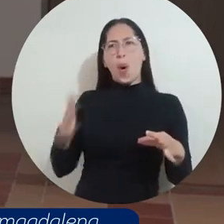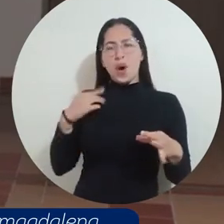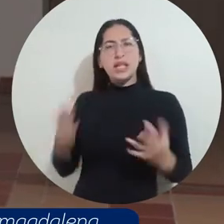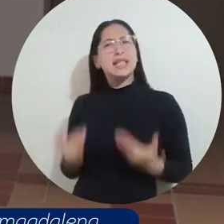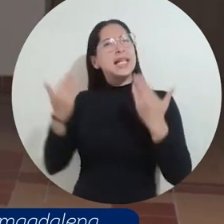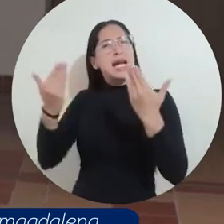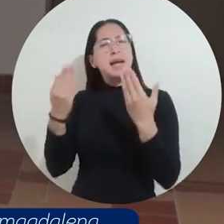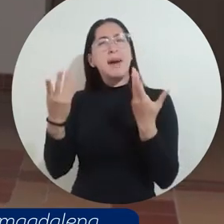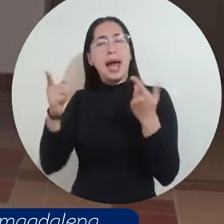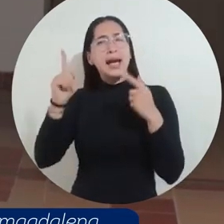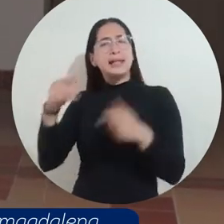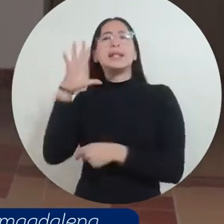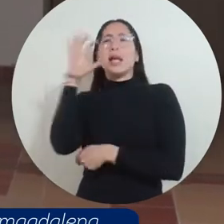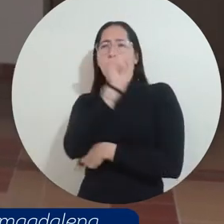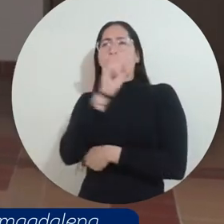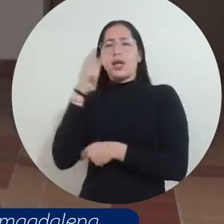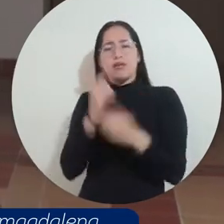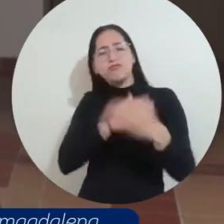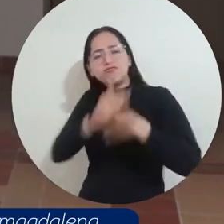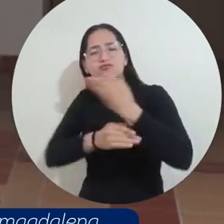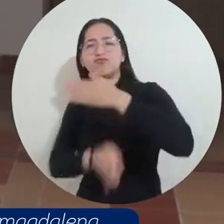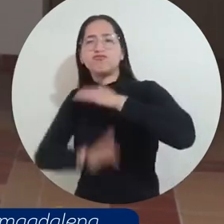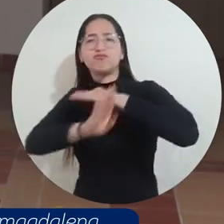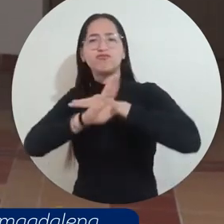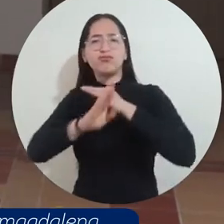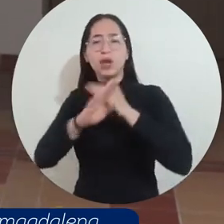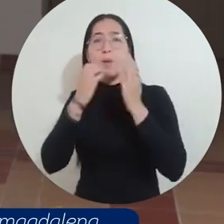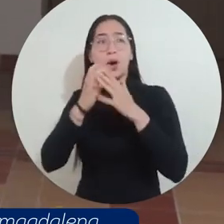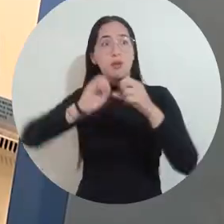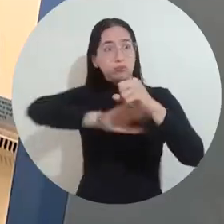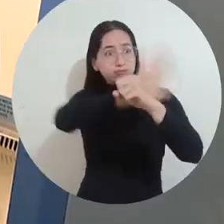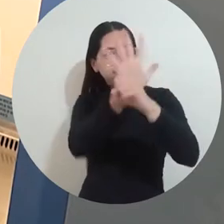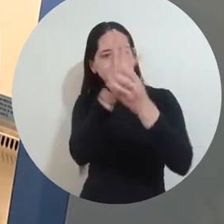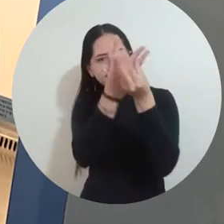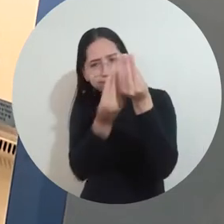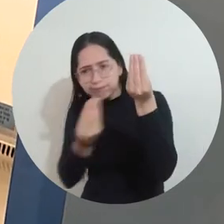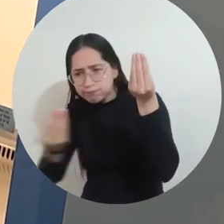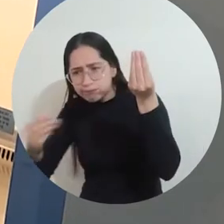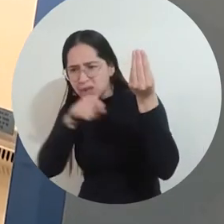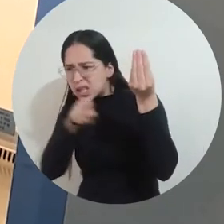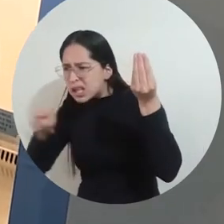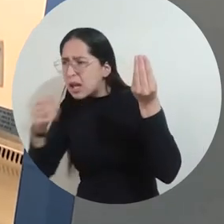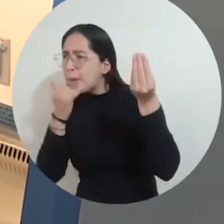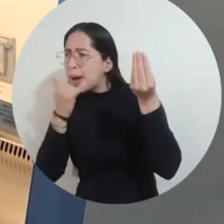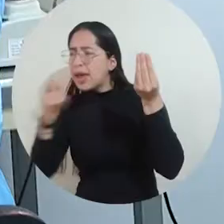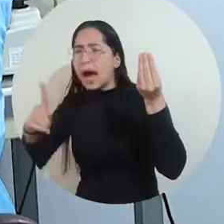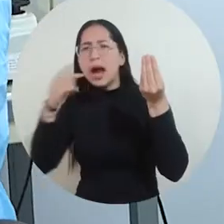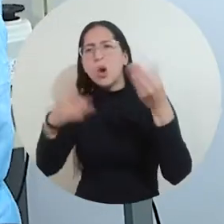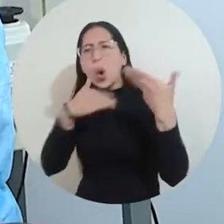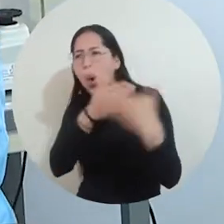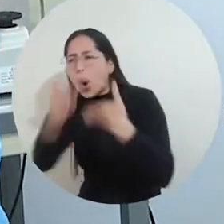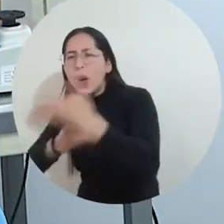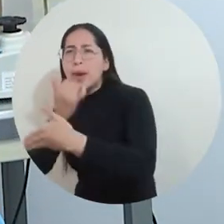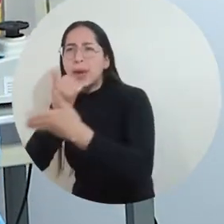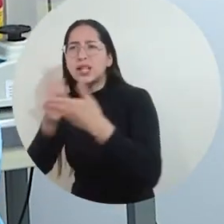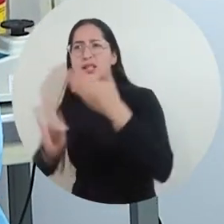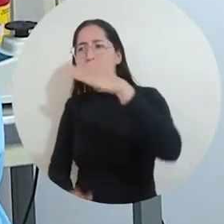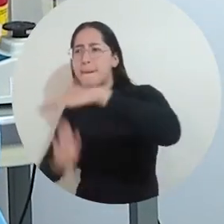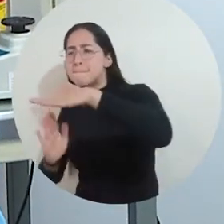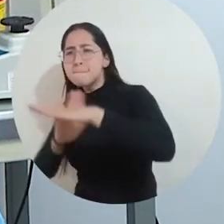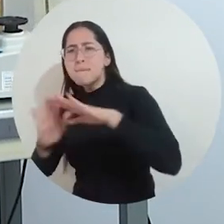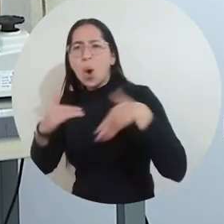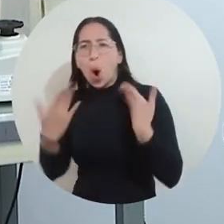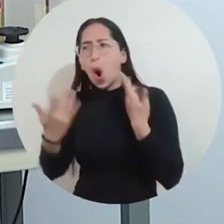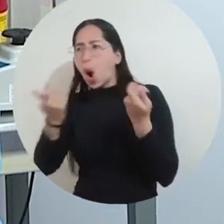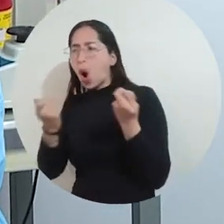conocer el origen de las diferentes variantes y pues esto ayuda a la contención de la pandemia. Este laboratorio